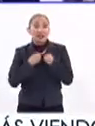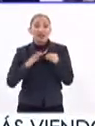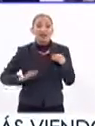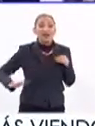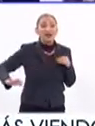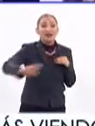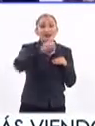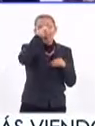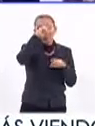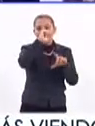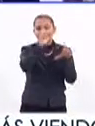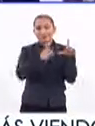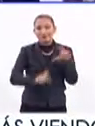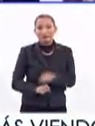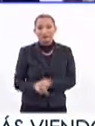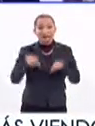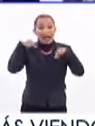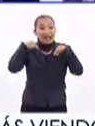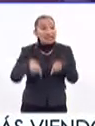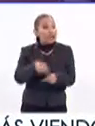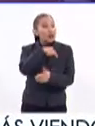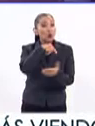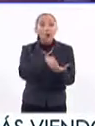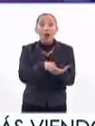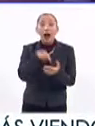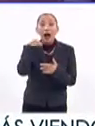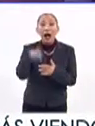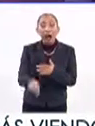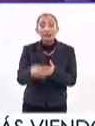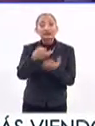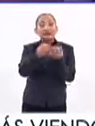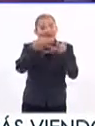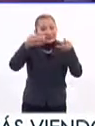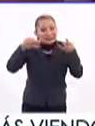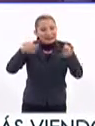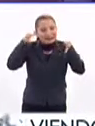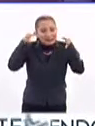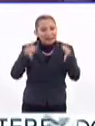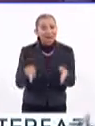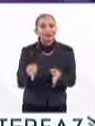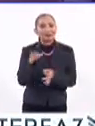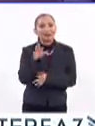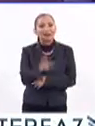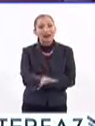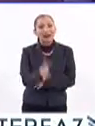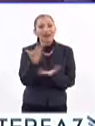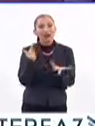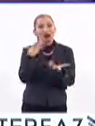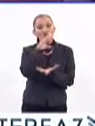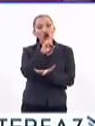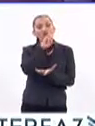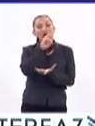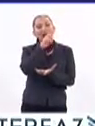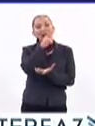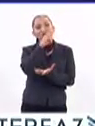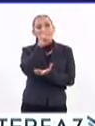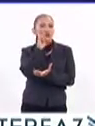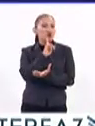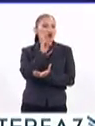pública de México. Aquí es la tierra de la corregidora.